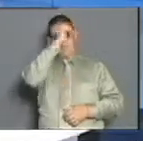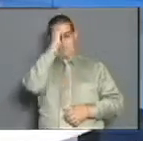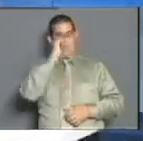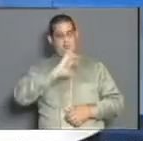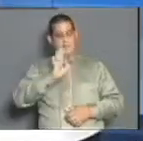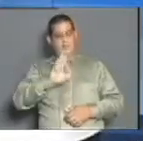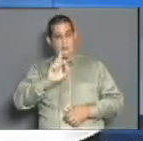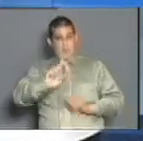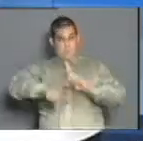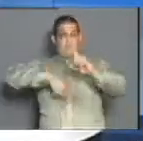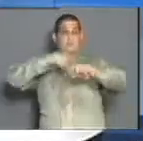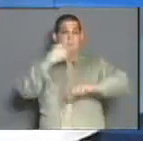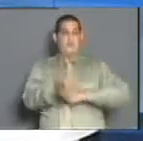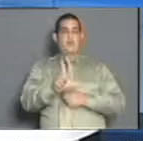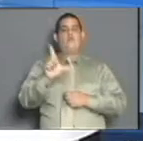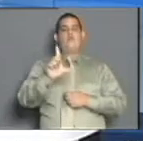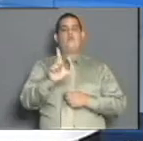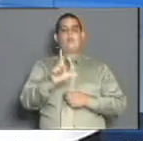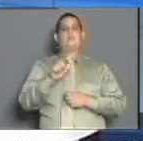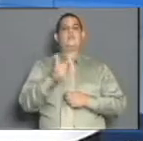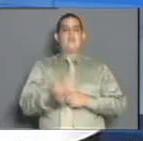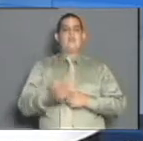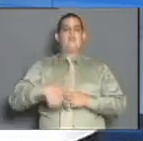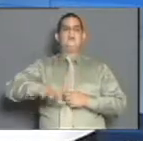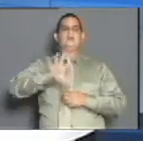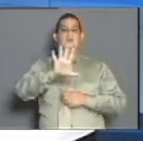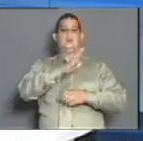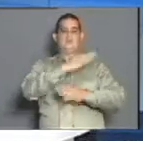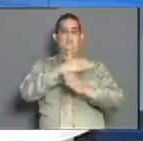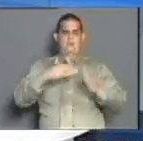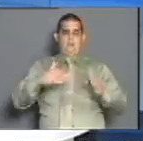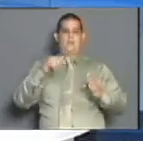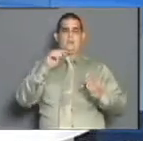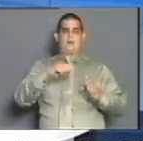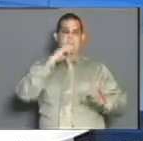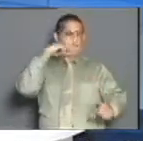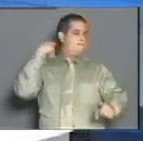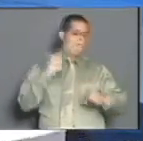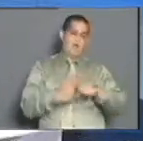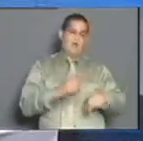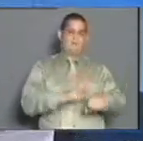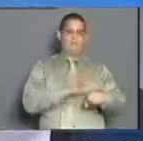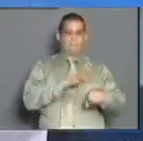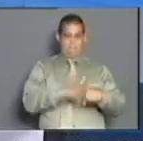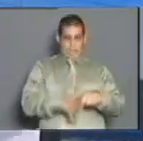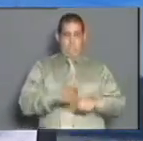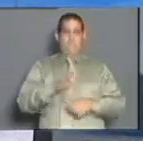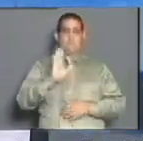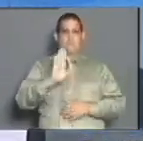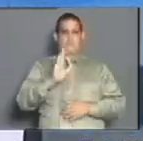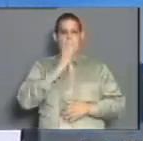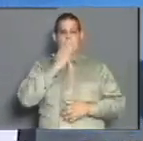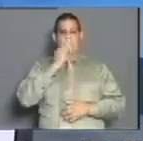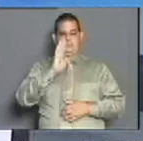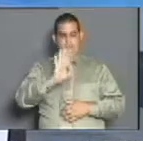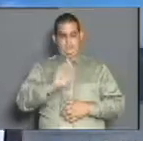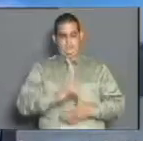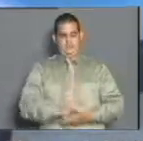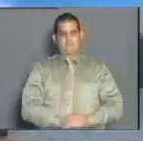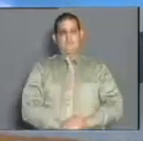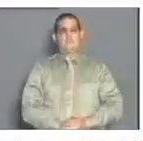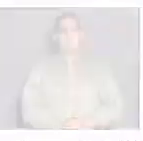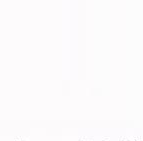fin de semana y nos encontraremos el próximo lunes a las 5 y 30 de la tarde con más del enfrentamiento a la COVID-19. Excelente fin de semana.